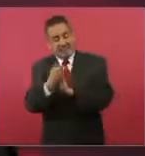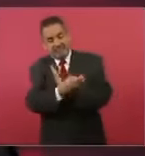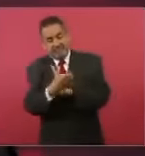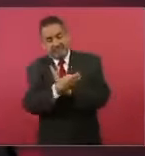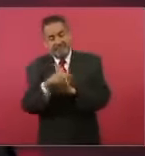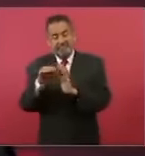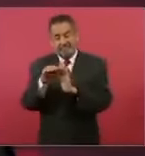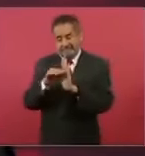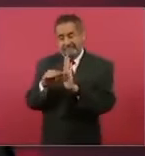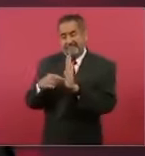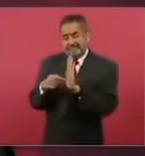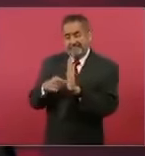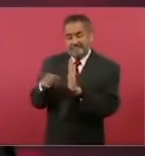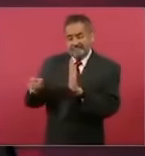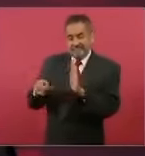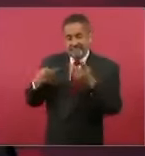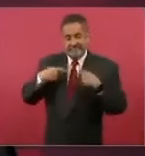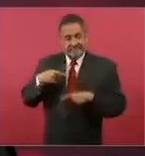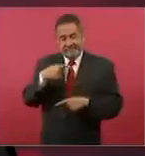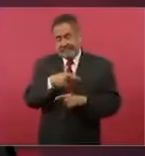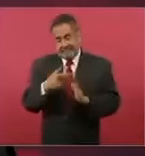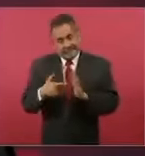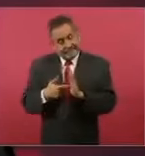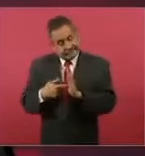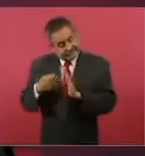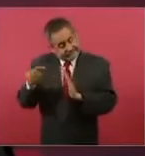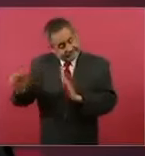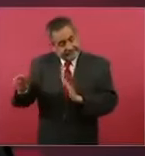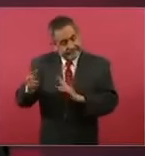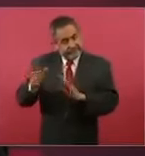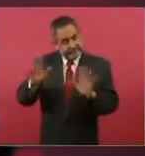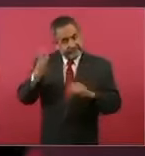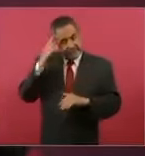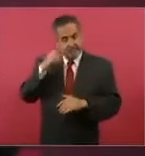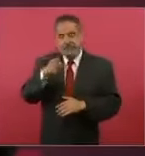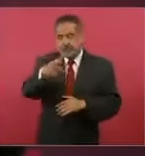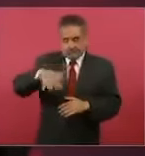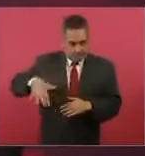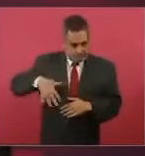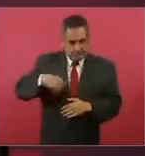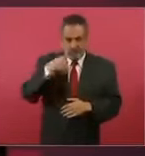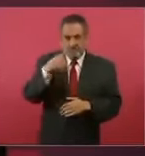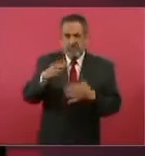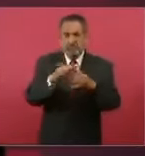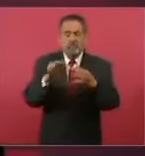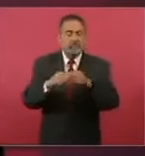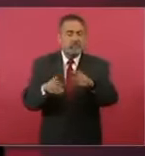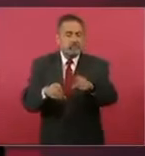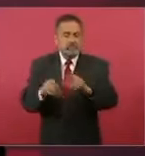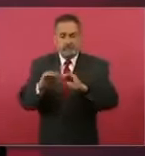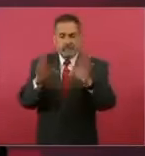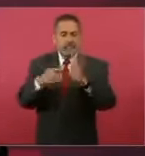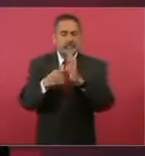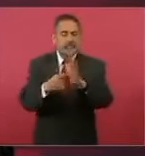esta persona, que como tú lo estás